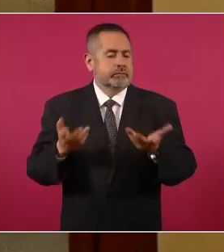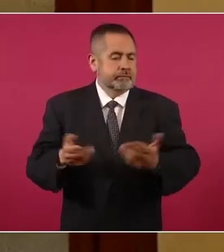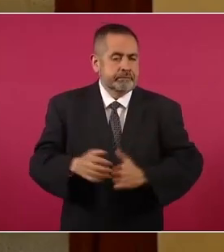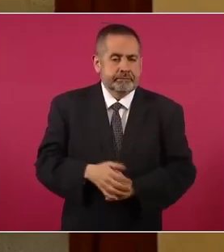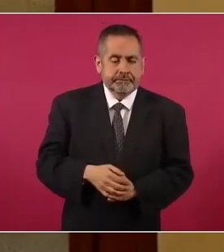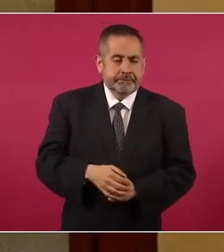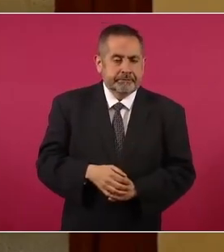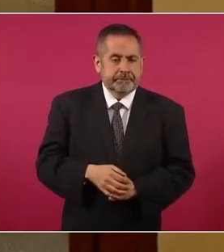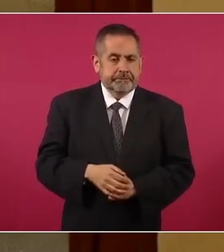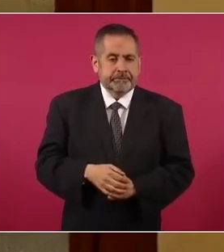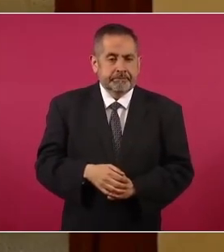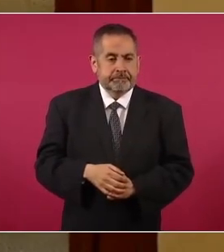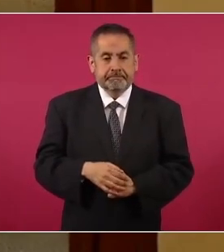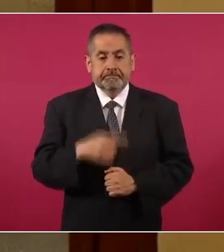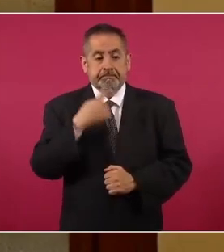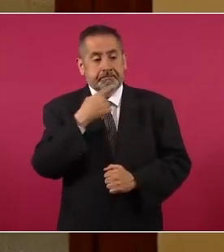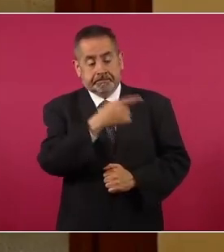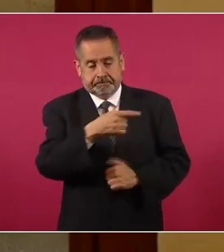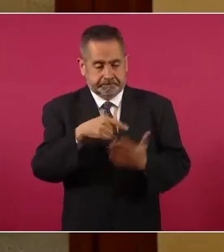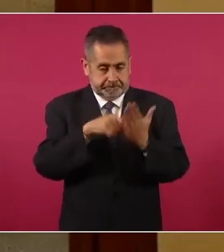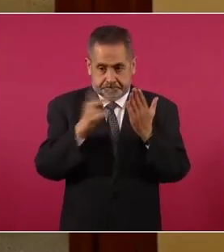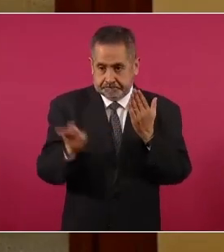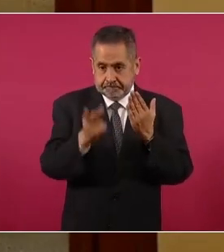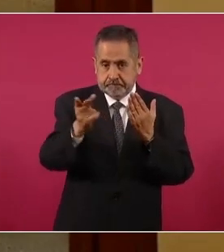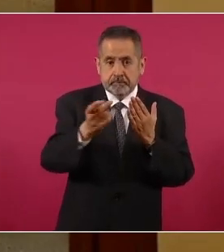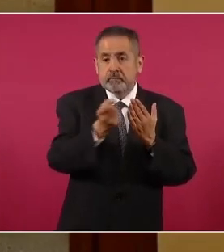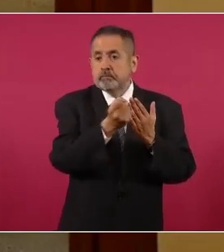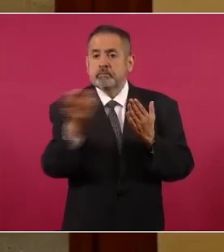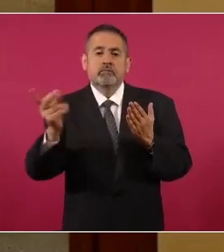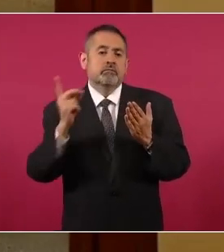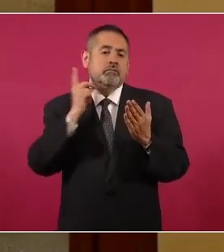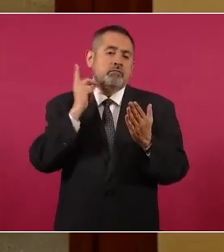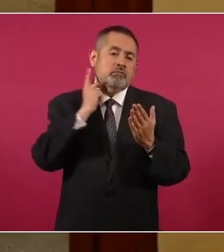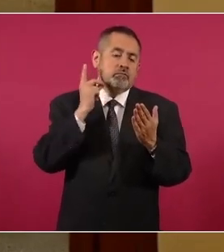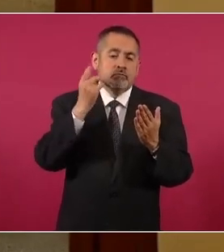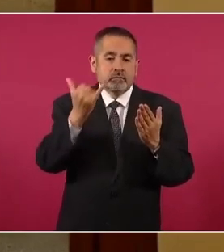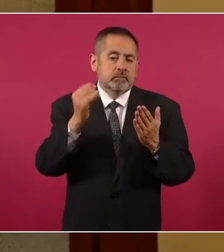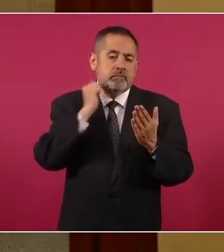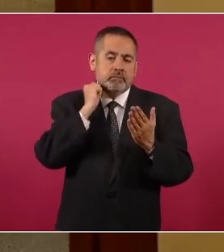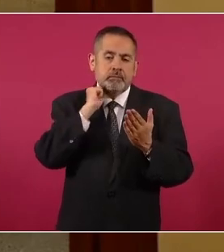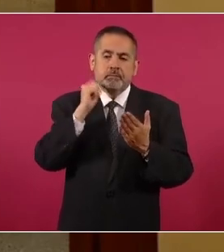Disminuir el número de diputaciones y senadurías a nivel federal.